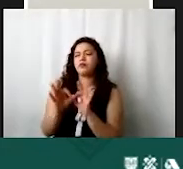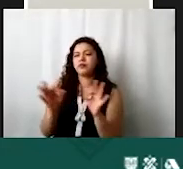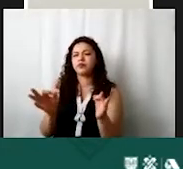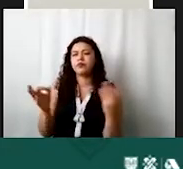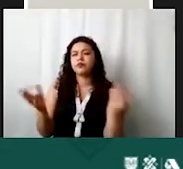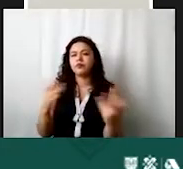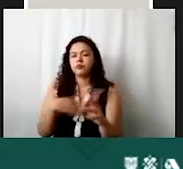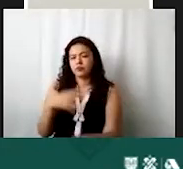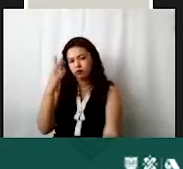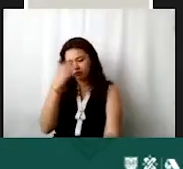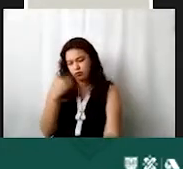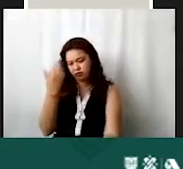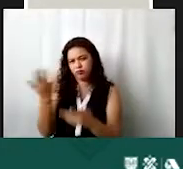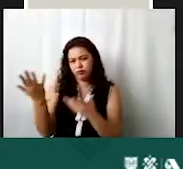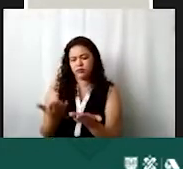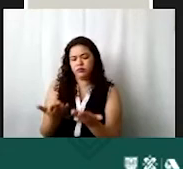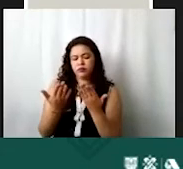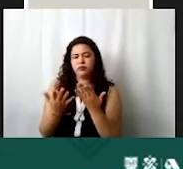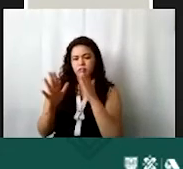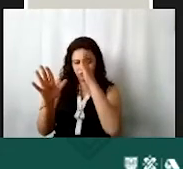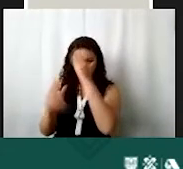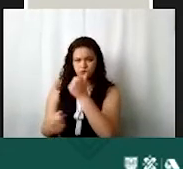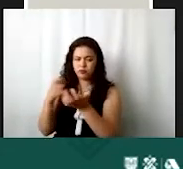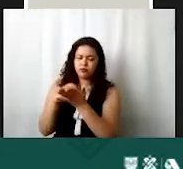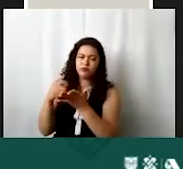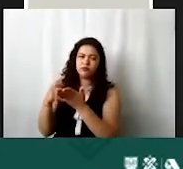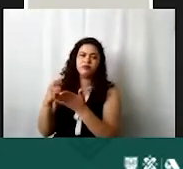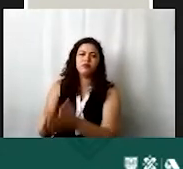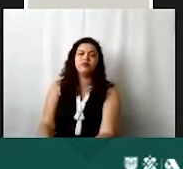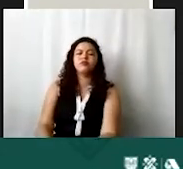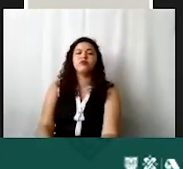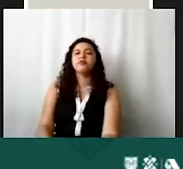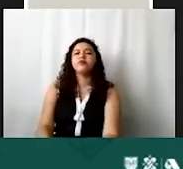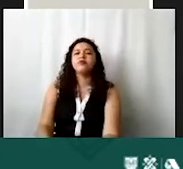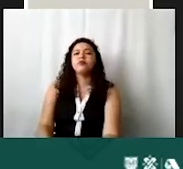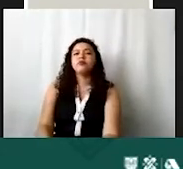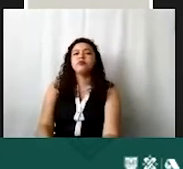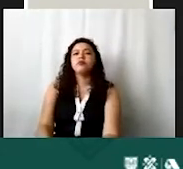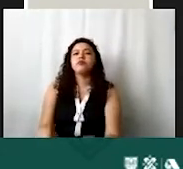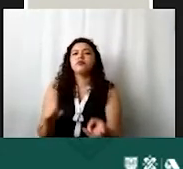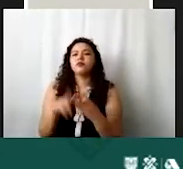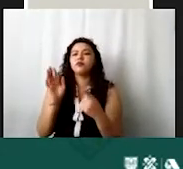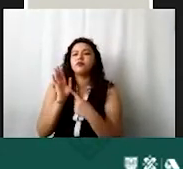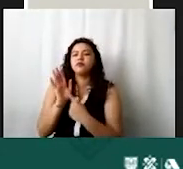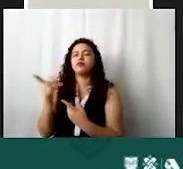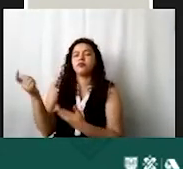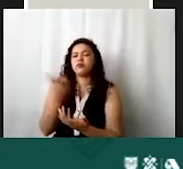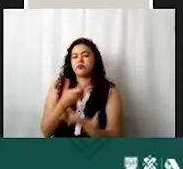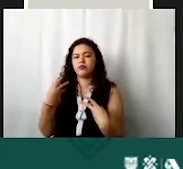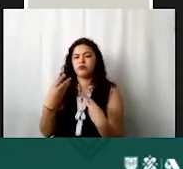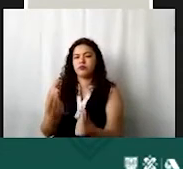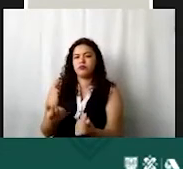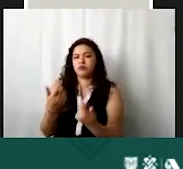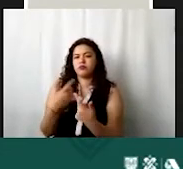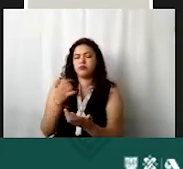somete a consideración y se toma un acuerdo tercero presentación del presupuesto de ingresos ingresos y